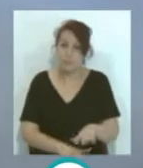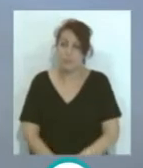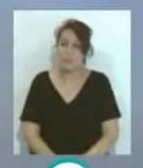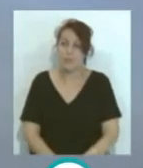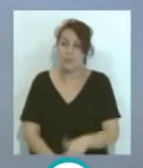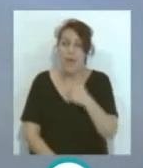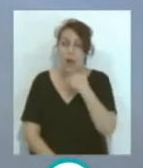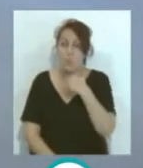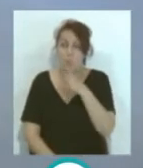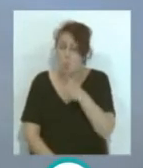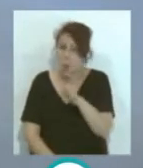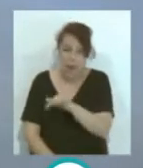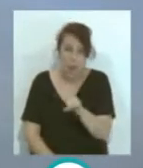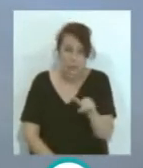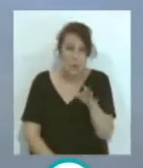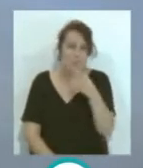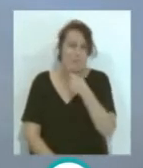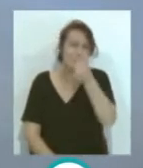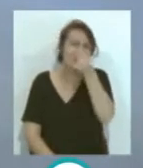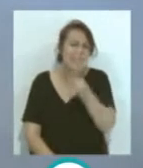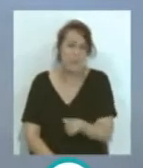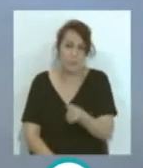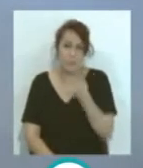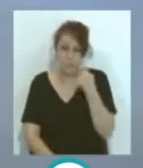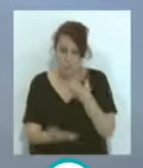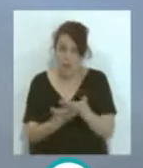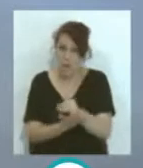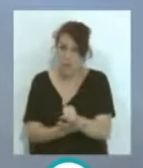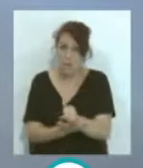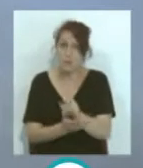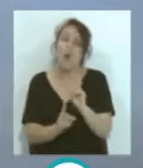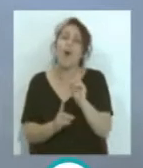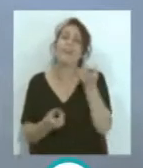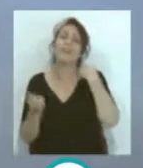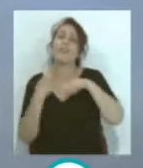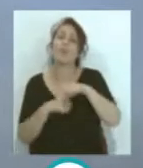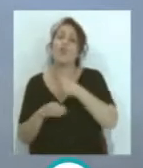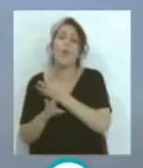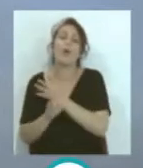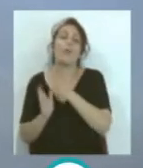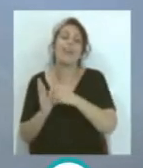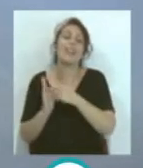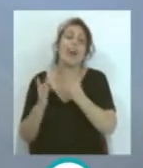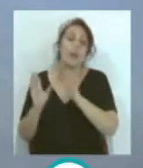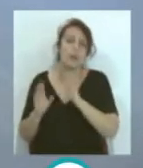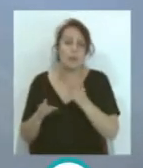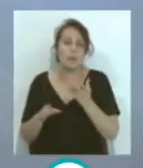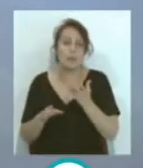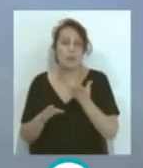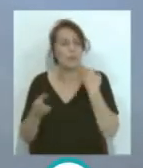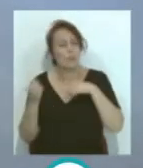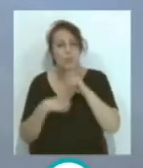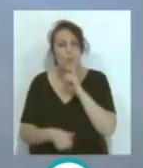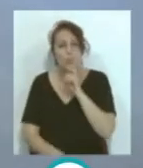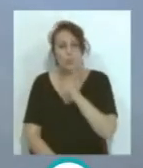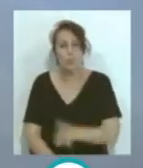...¿hay algún motivo? ¿Alguna mínima, mínima prueba? ...no, es cómo reaccionó Diakabí... ...¿y cómo reaccionó Diakabí?